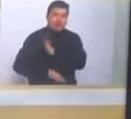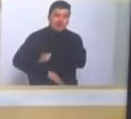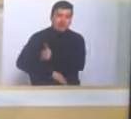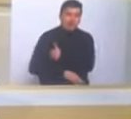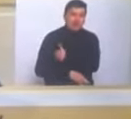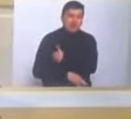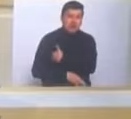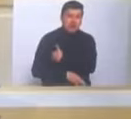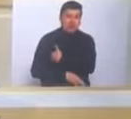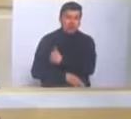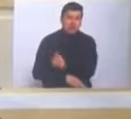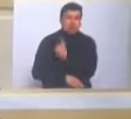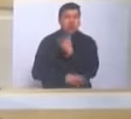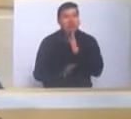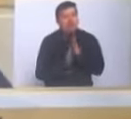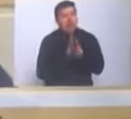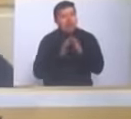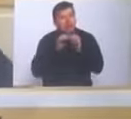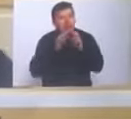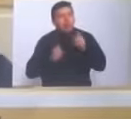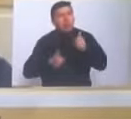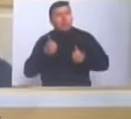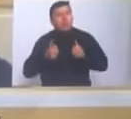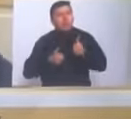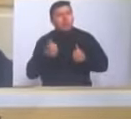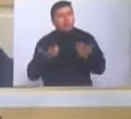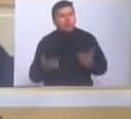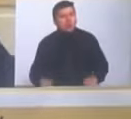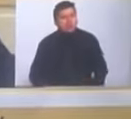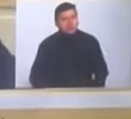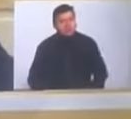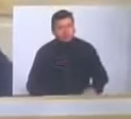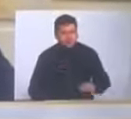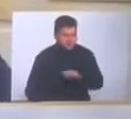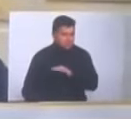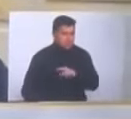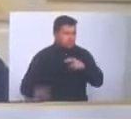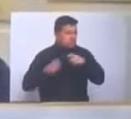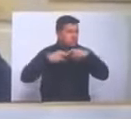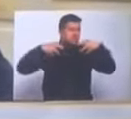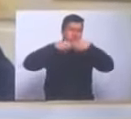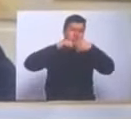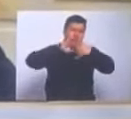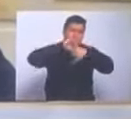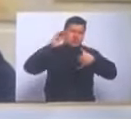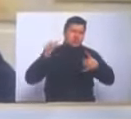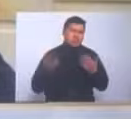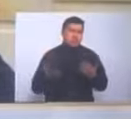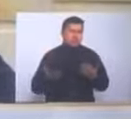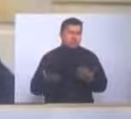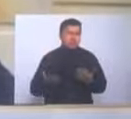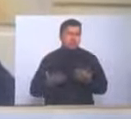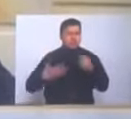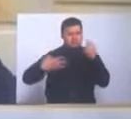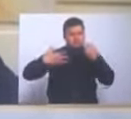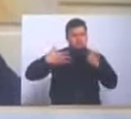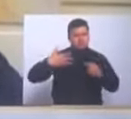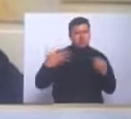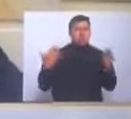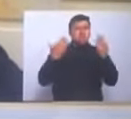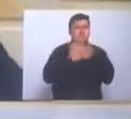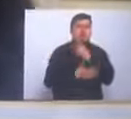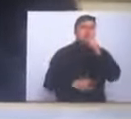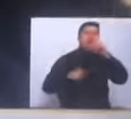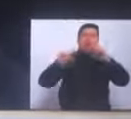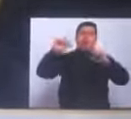hagan públicas al país cuáles eran las pretensiones de Electricaribe, una de tantas que se le cambiaba la